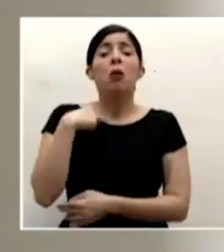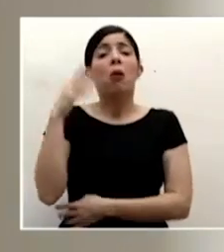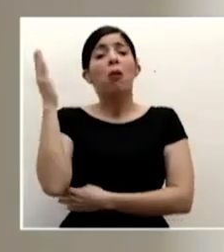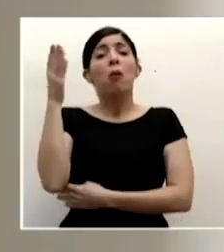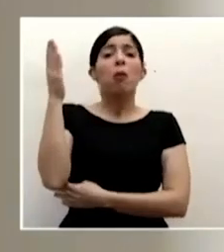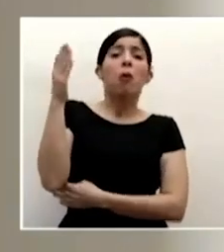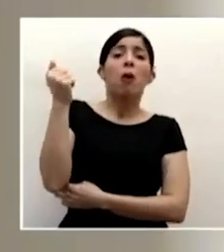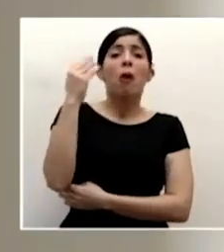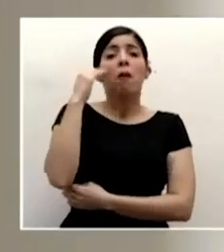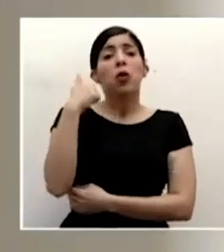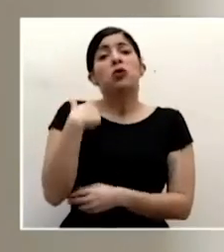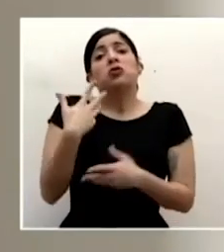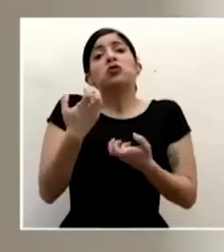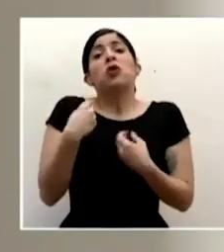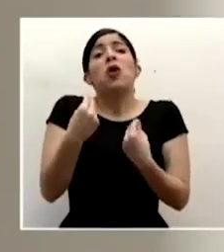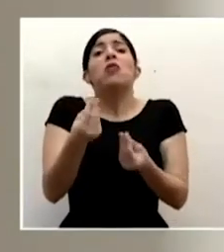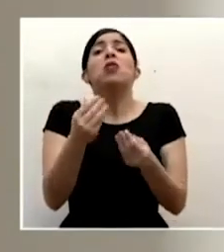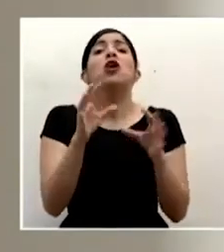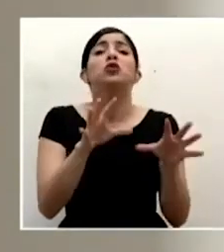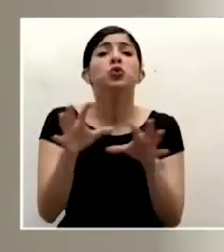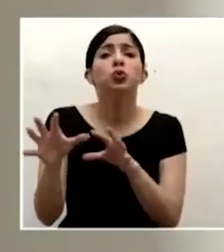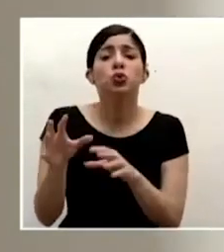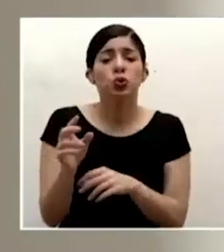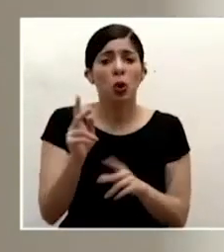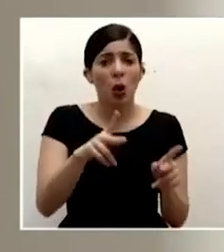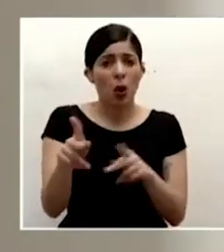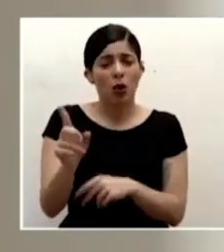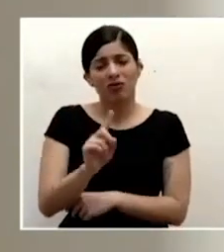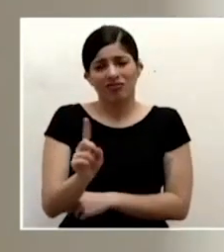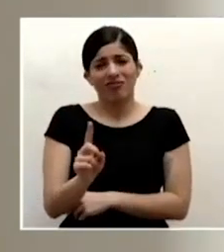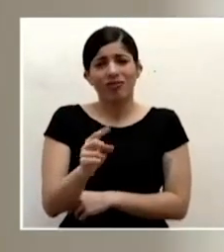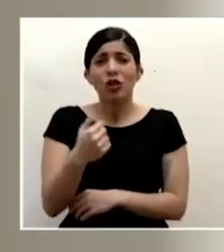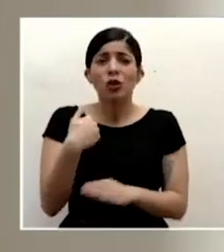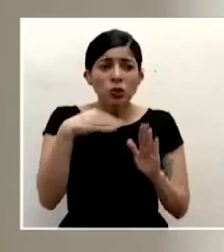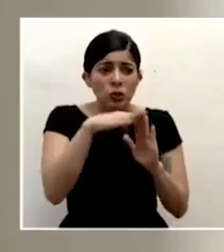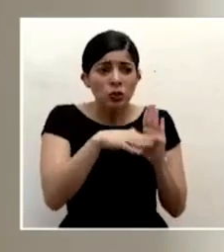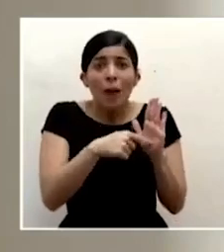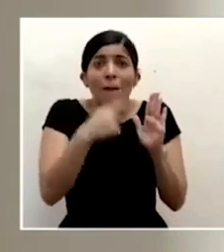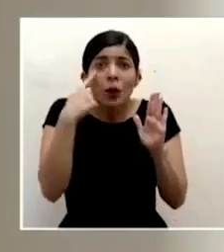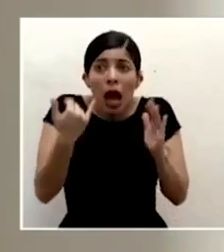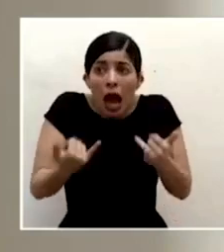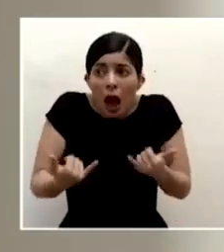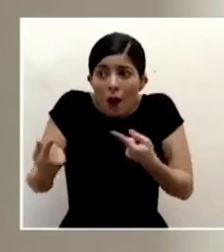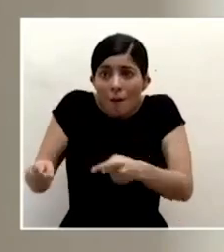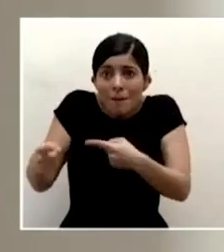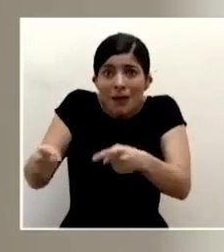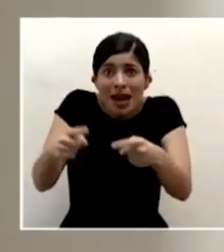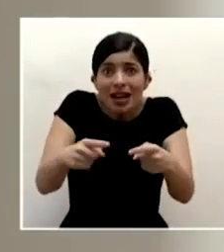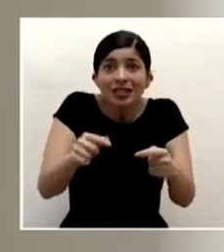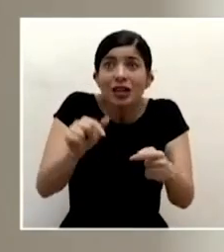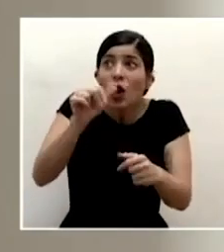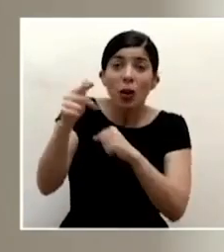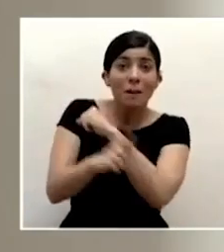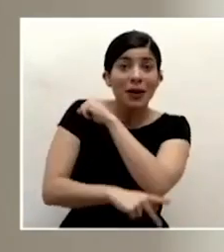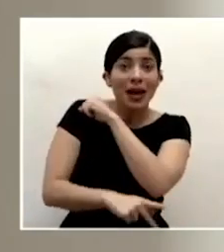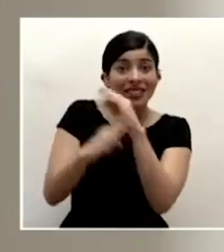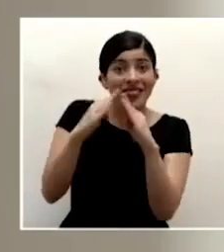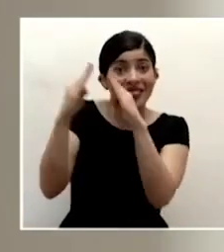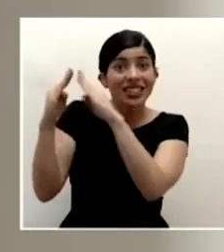porque simplemente yo quiero meter miedo a la población es porque está pasando vecinos países